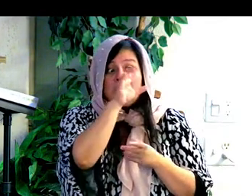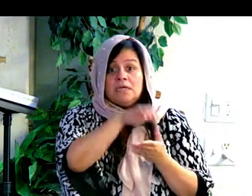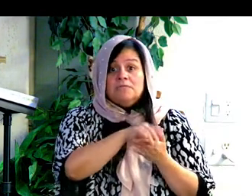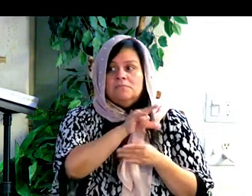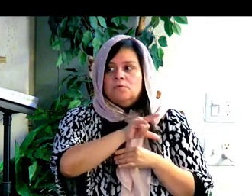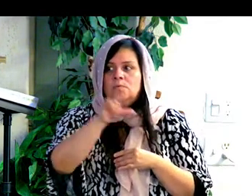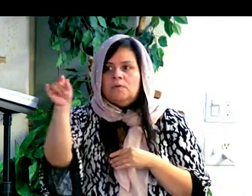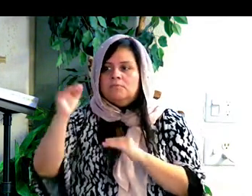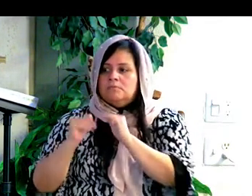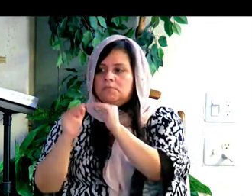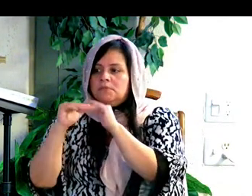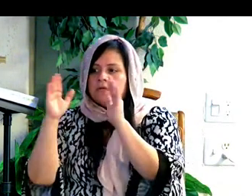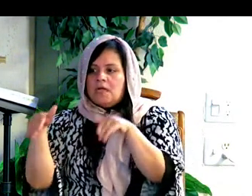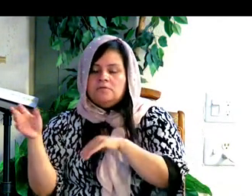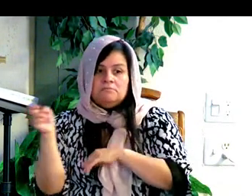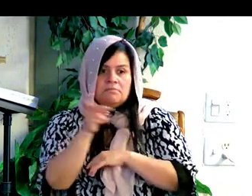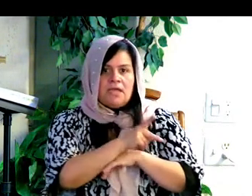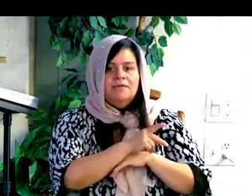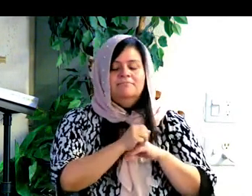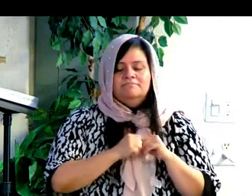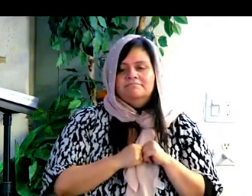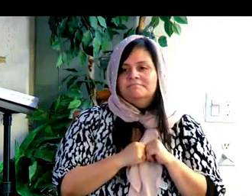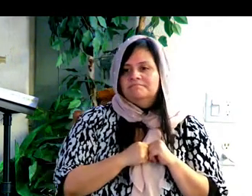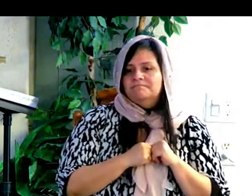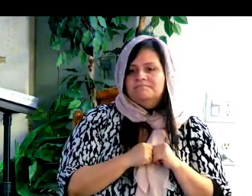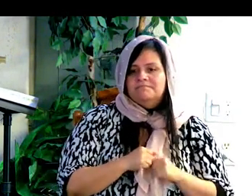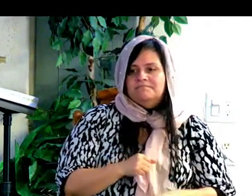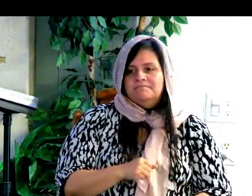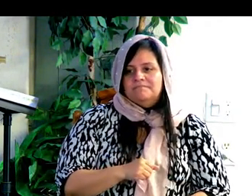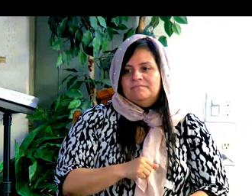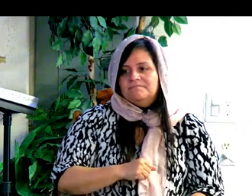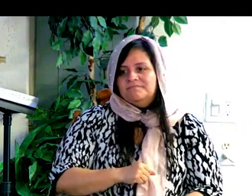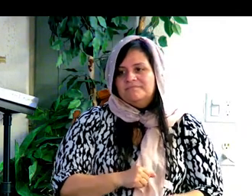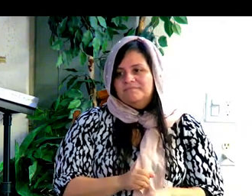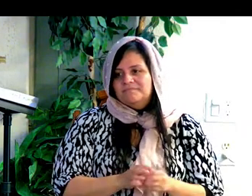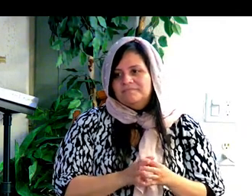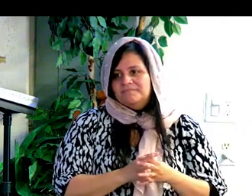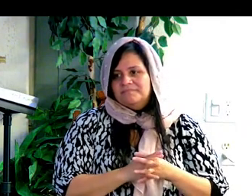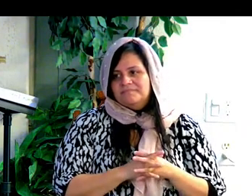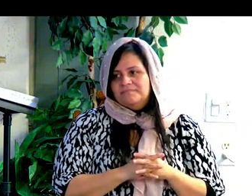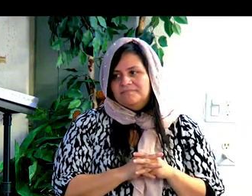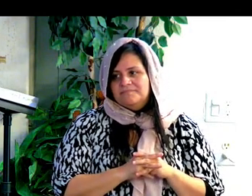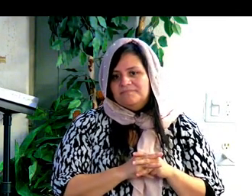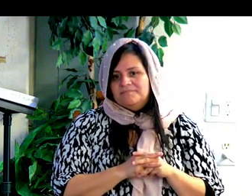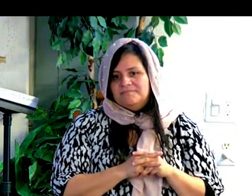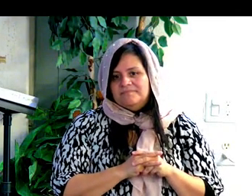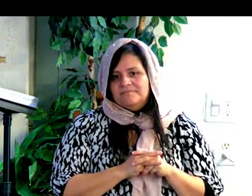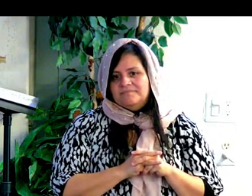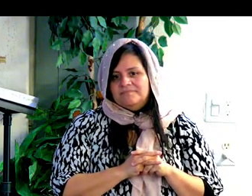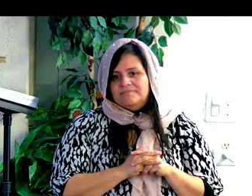o confianza, sabiendo que el novio iba a regresar por ella.